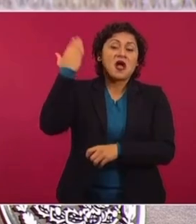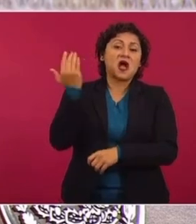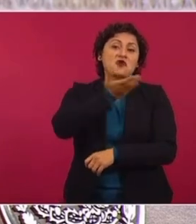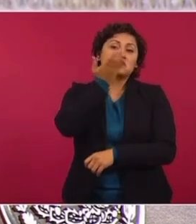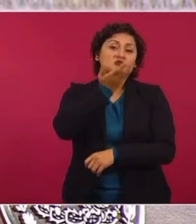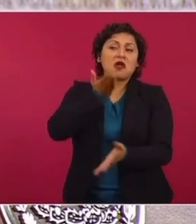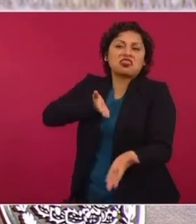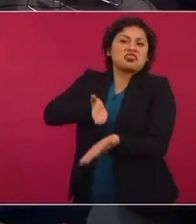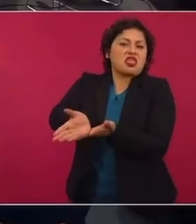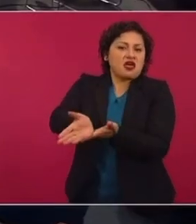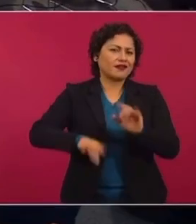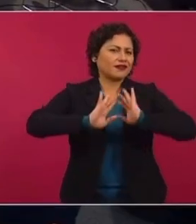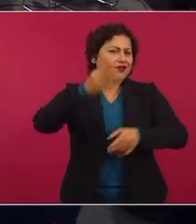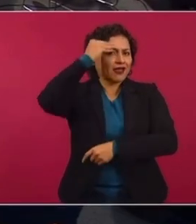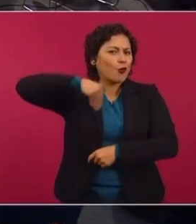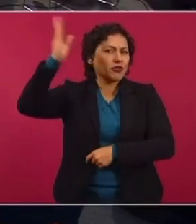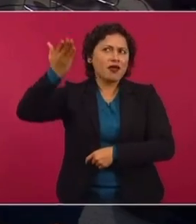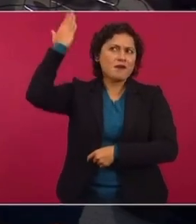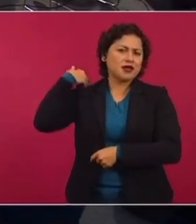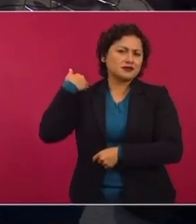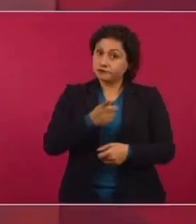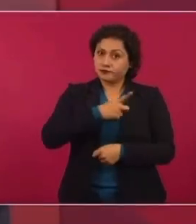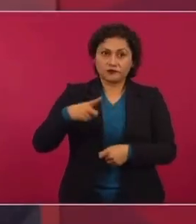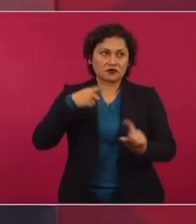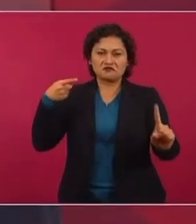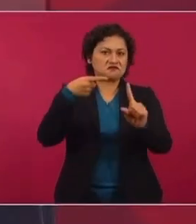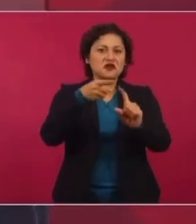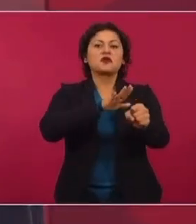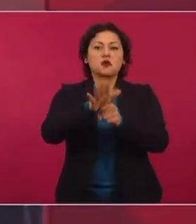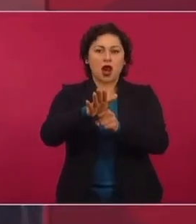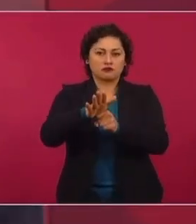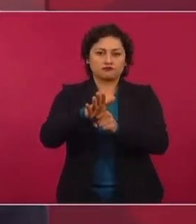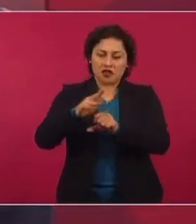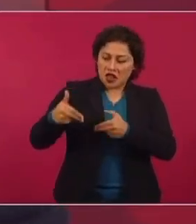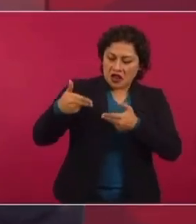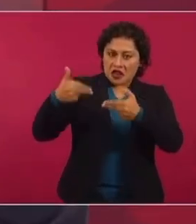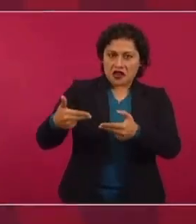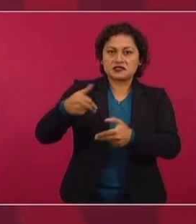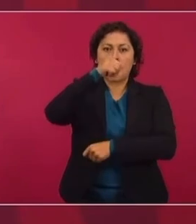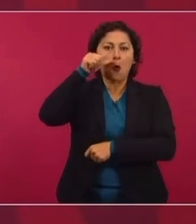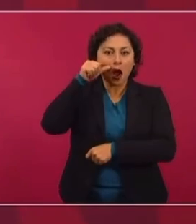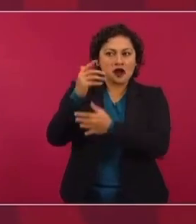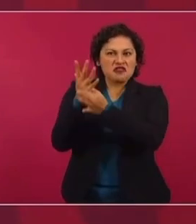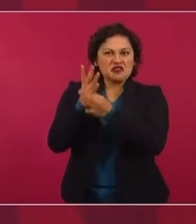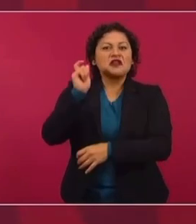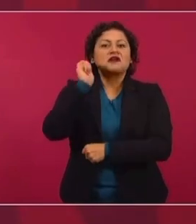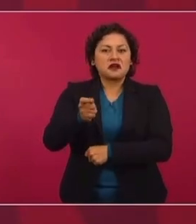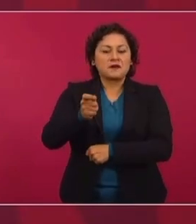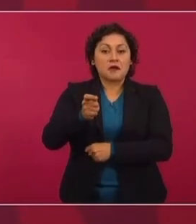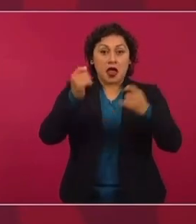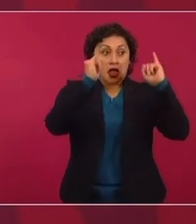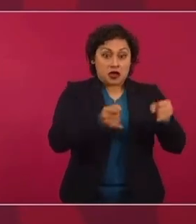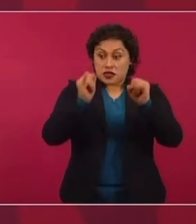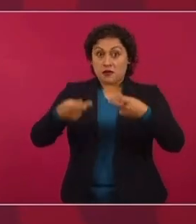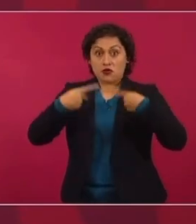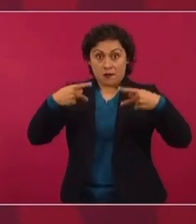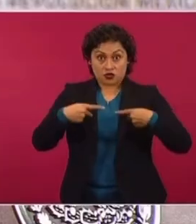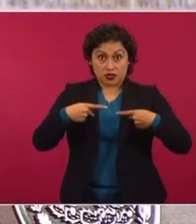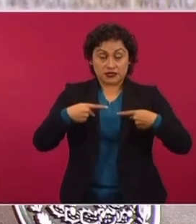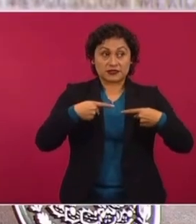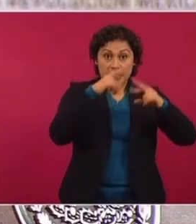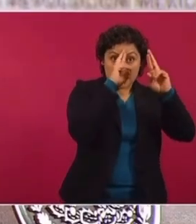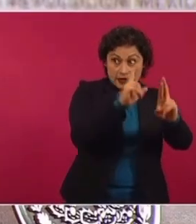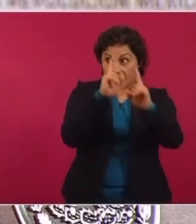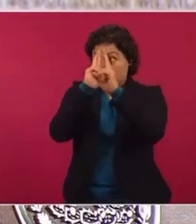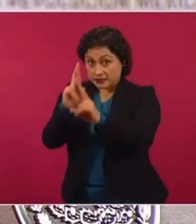intervencionismo y de las invasiones. Ni que siempre se haga valer el principio juarista de que entre los individuos como entre las naciones el respeto al derecho ajeno es la paz.